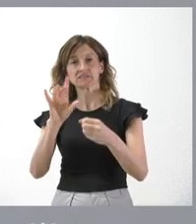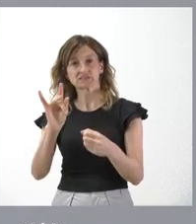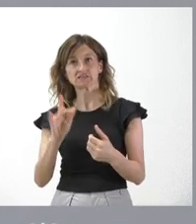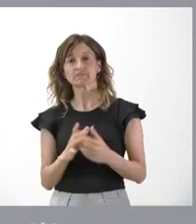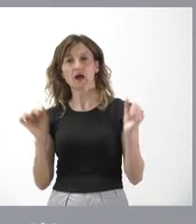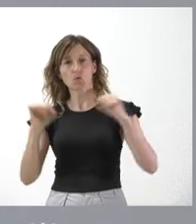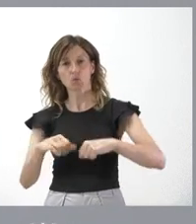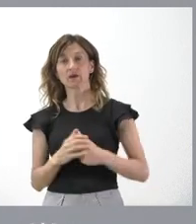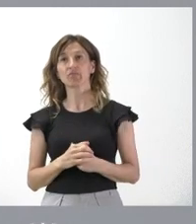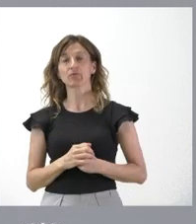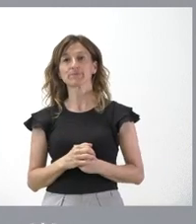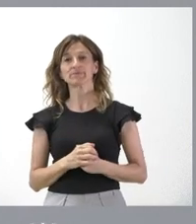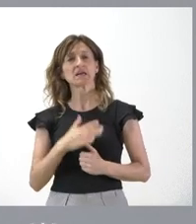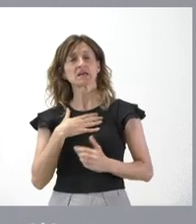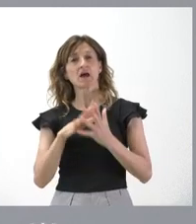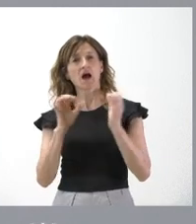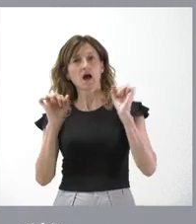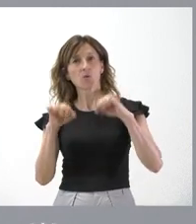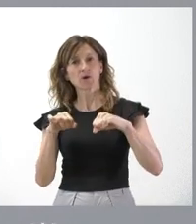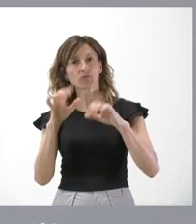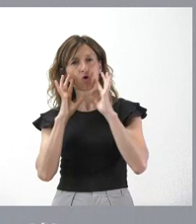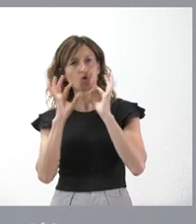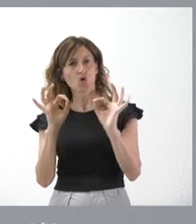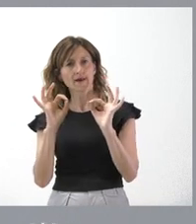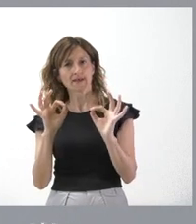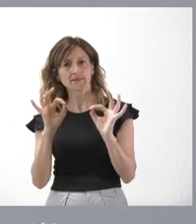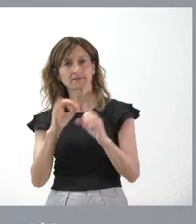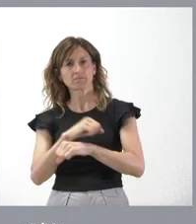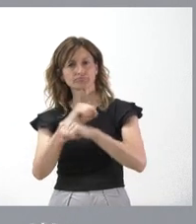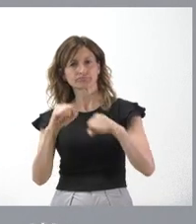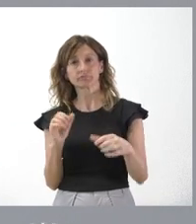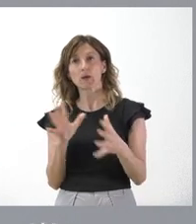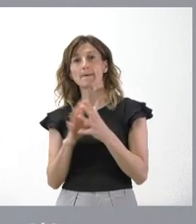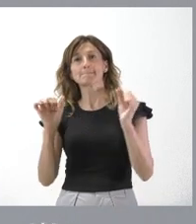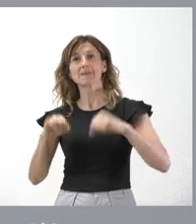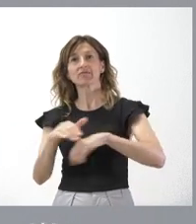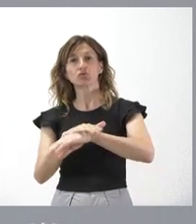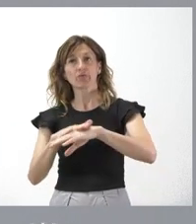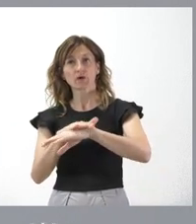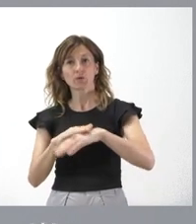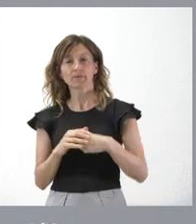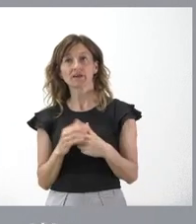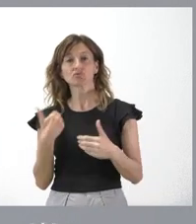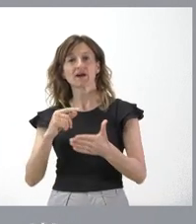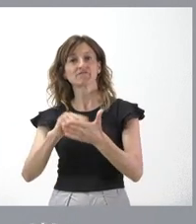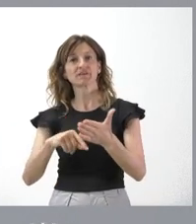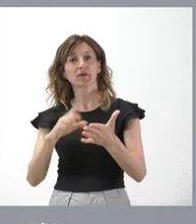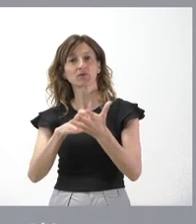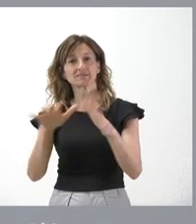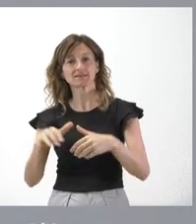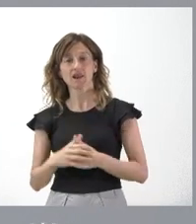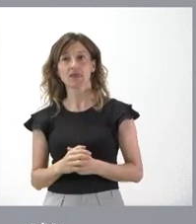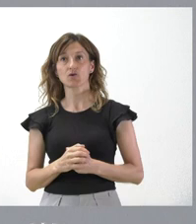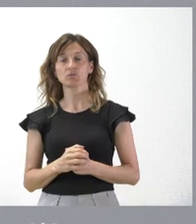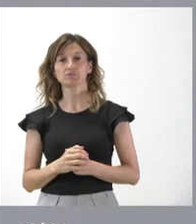acuerdo. Creemos que es un acuerdo que además es coherente y consistente con el pacto de gobierno que tenemos firmado en Castilla y León